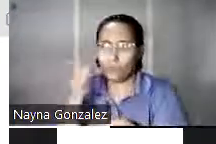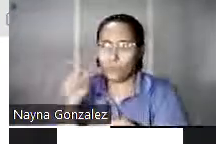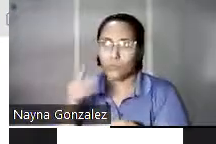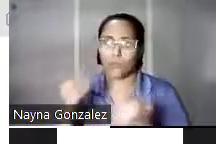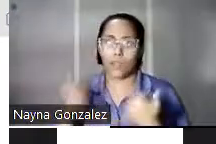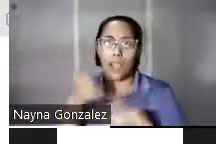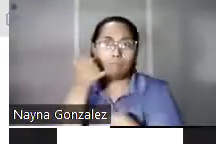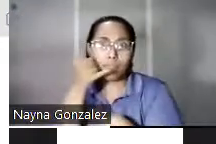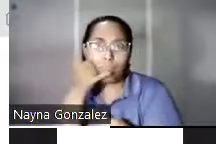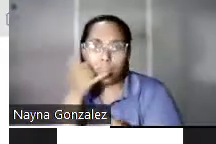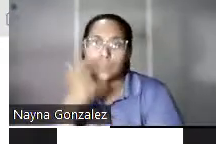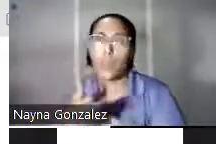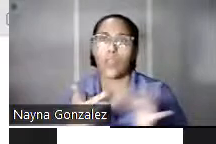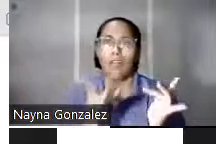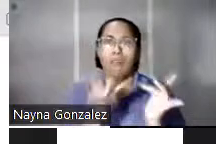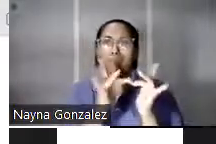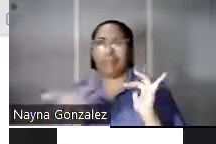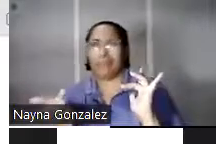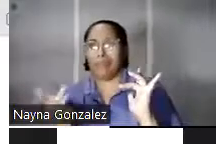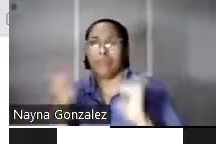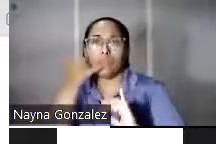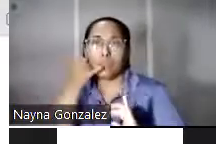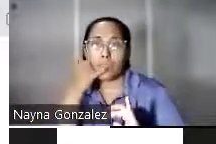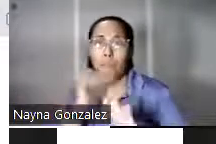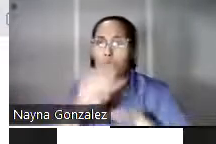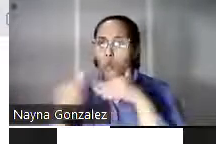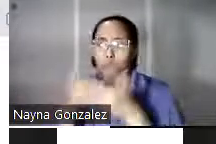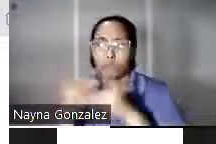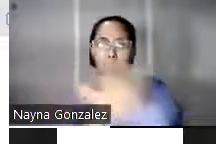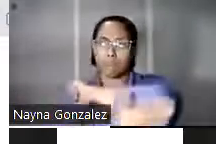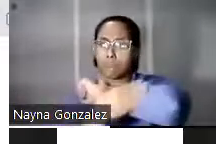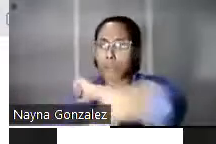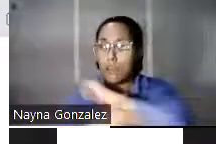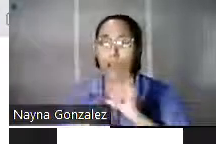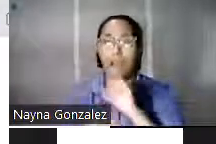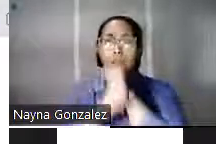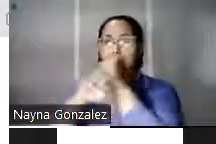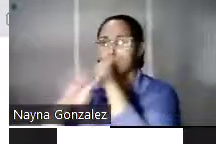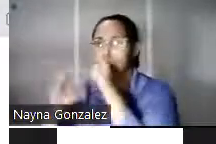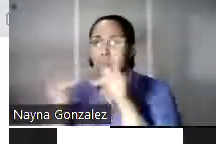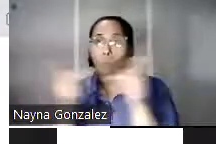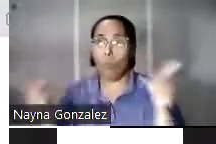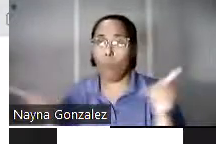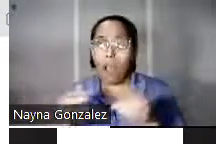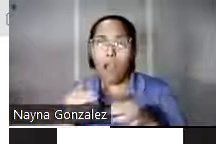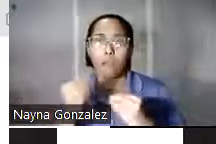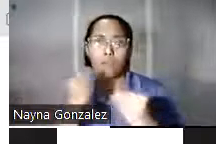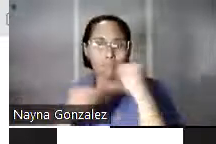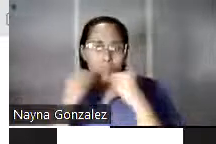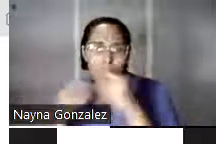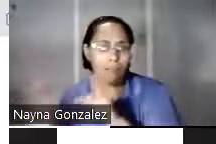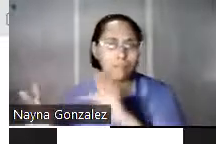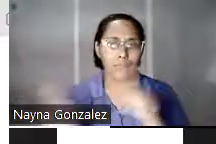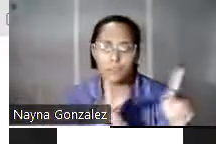telefónico y estaban desconectados a través de toda la isla para promocionar sitios de comidas preparadas para